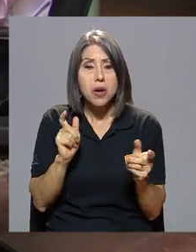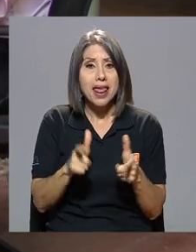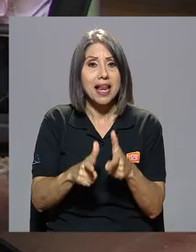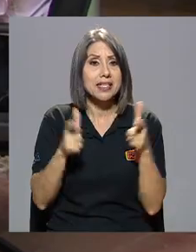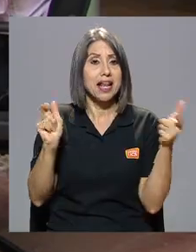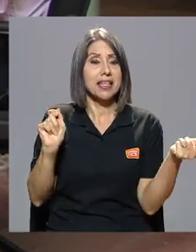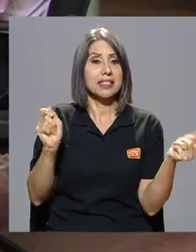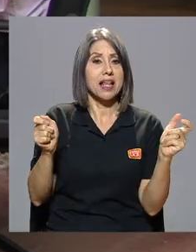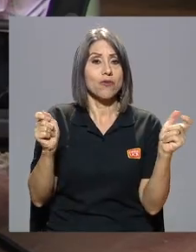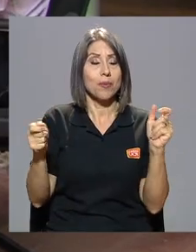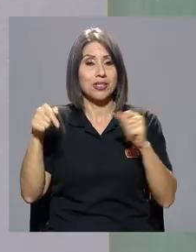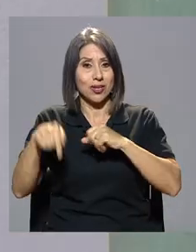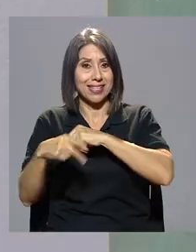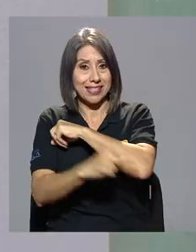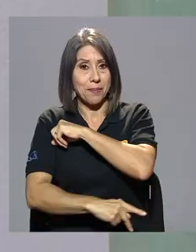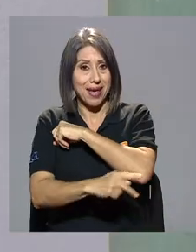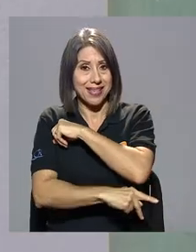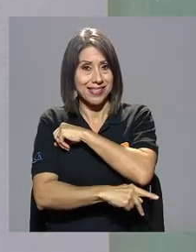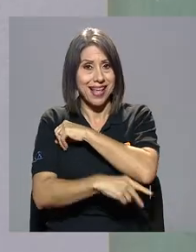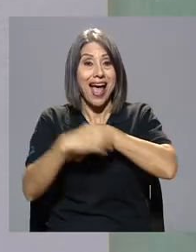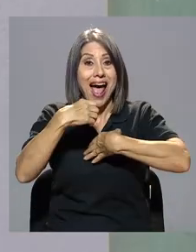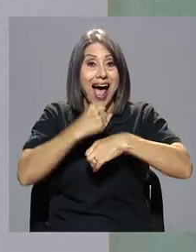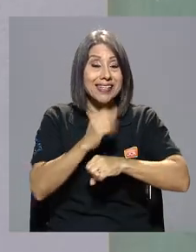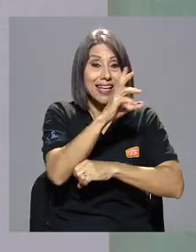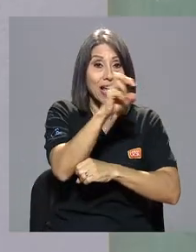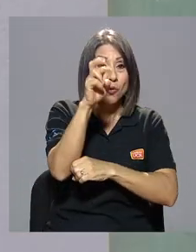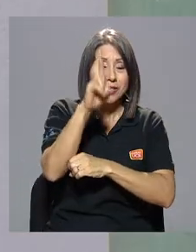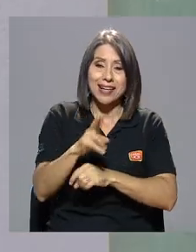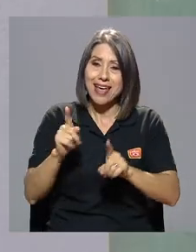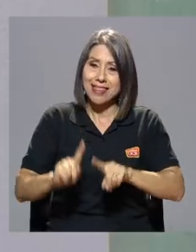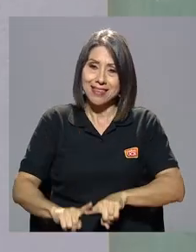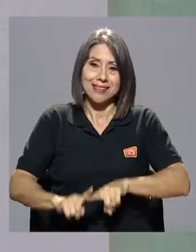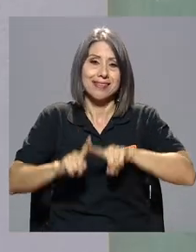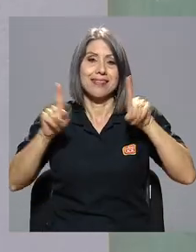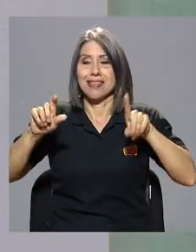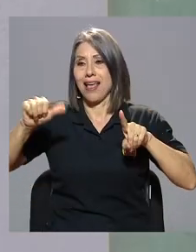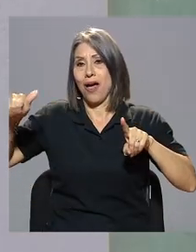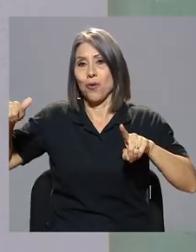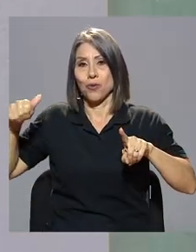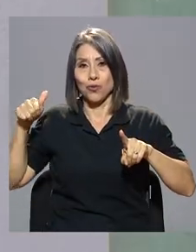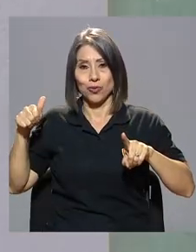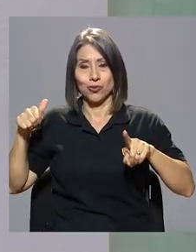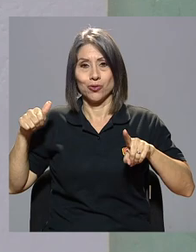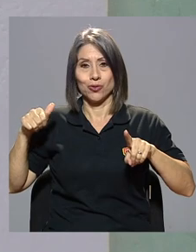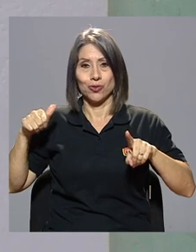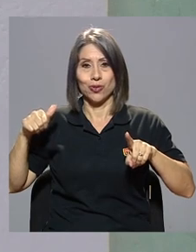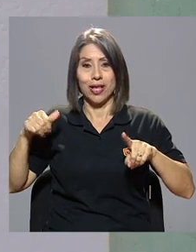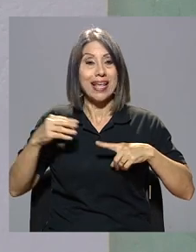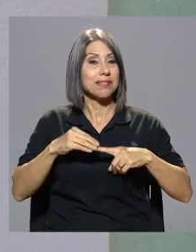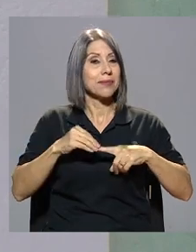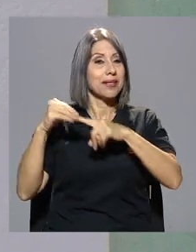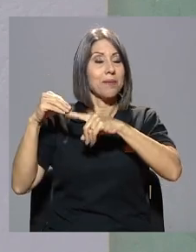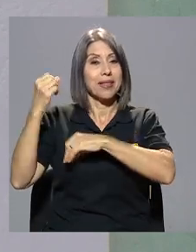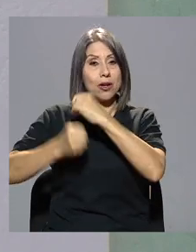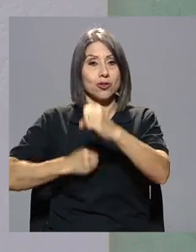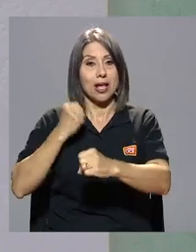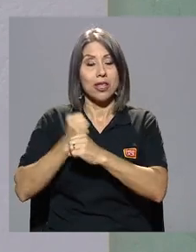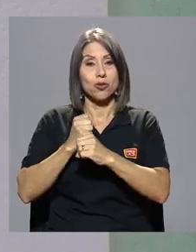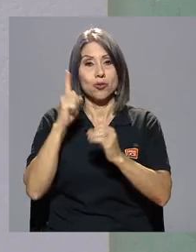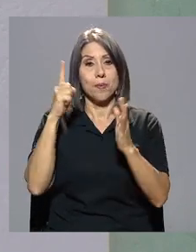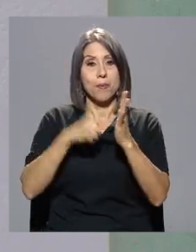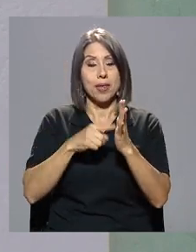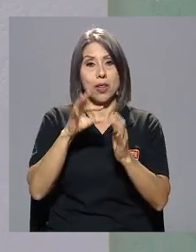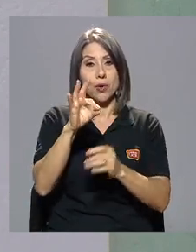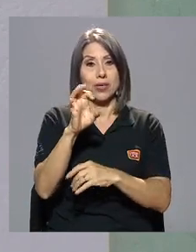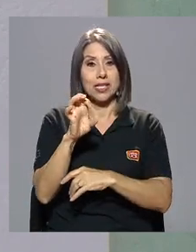transformaciones grandes de este país que han hecho Costa Rica distintas sobre todo a partir de la de la década de los 40